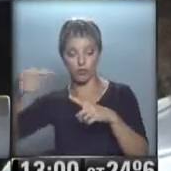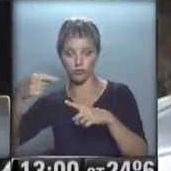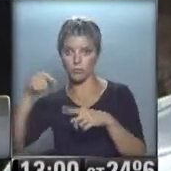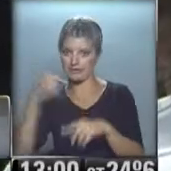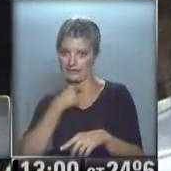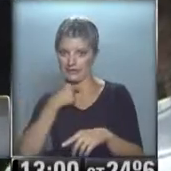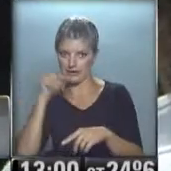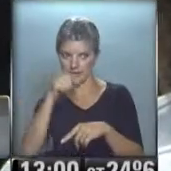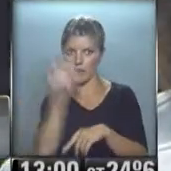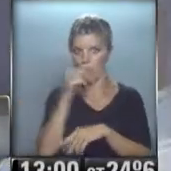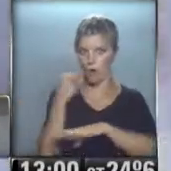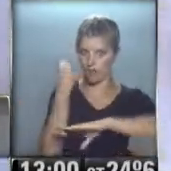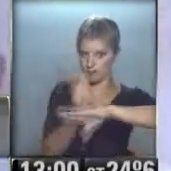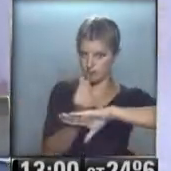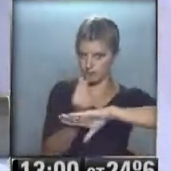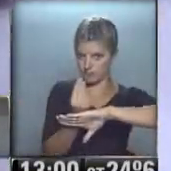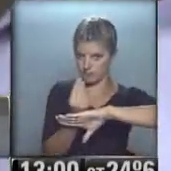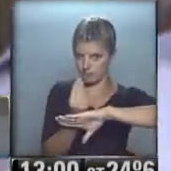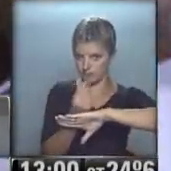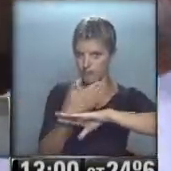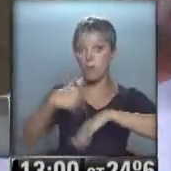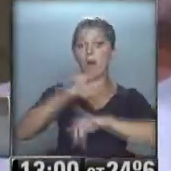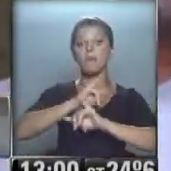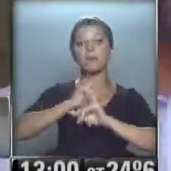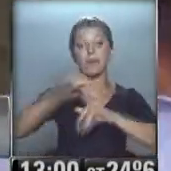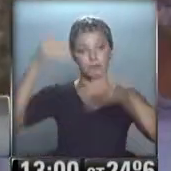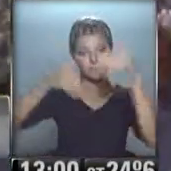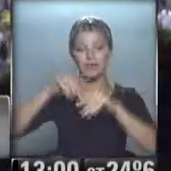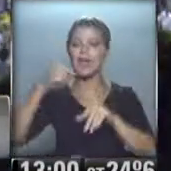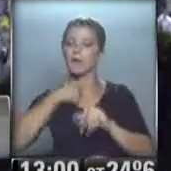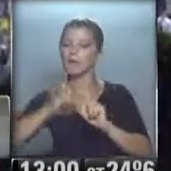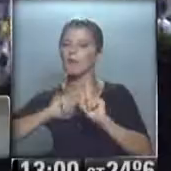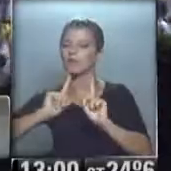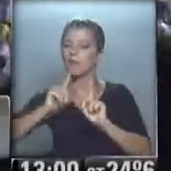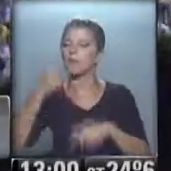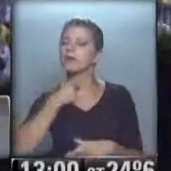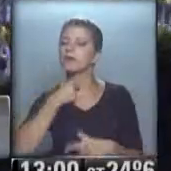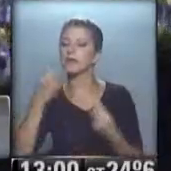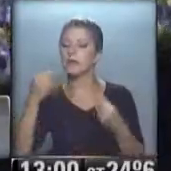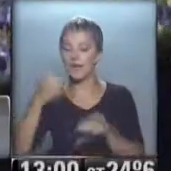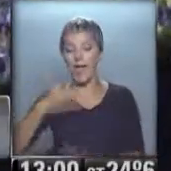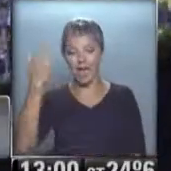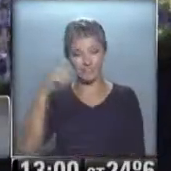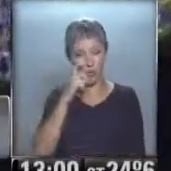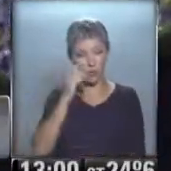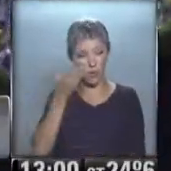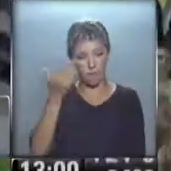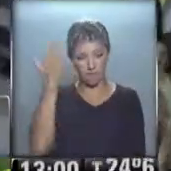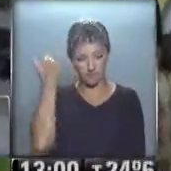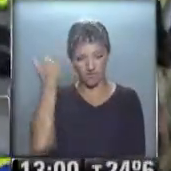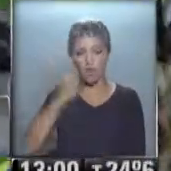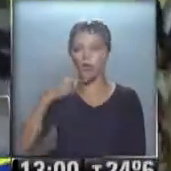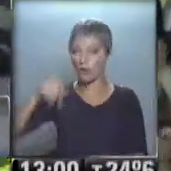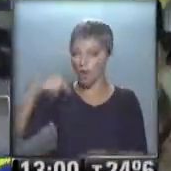candidatura de la actual presidenta busca contrarrestar el clima de protesta que en junio pasado sorprendió al país y podría